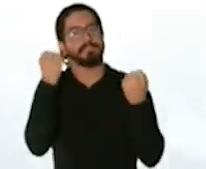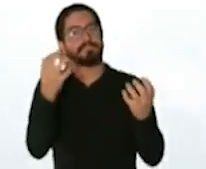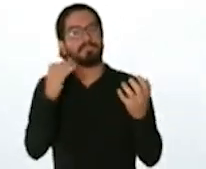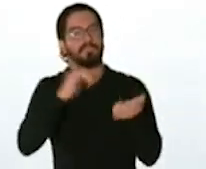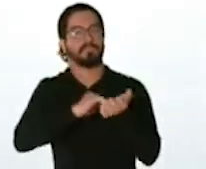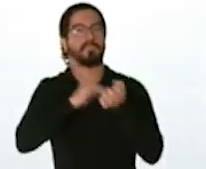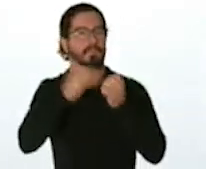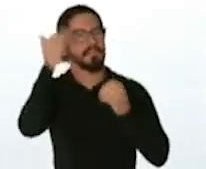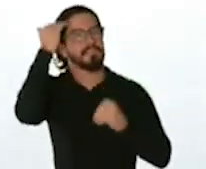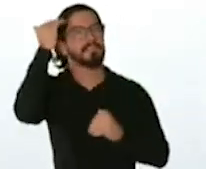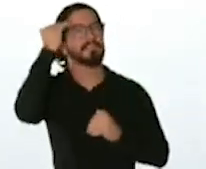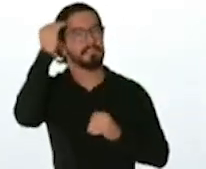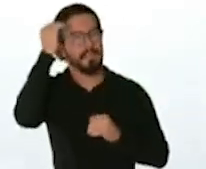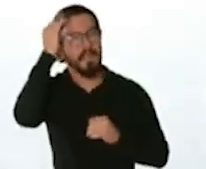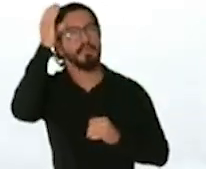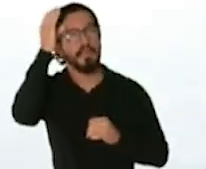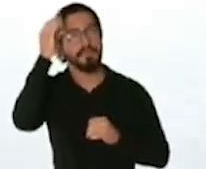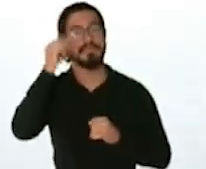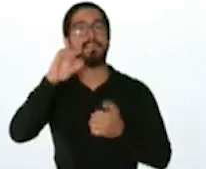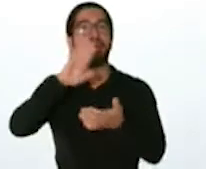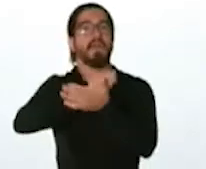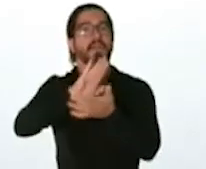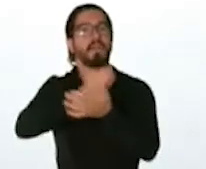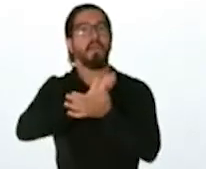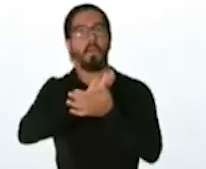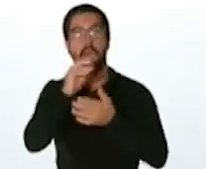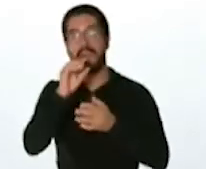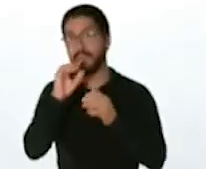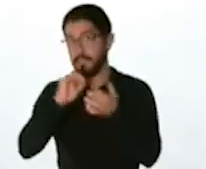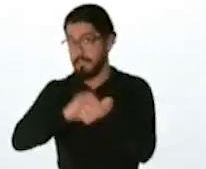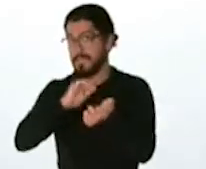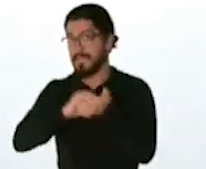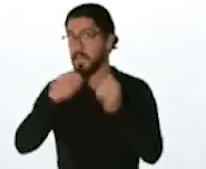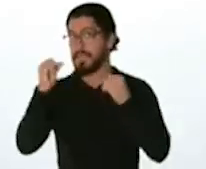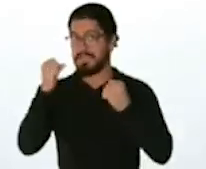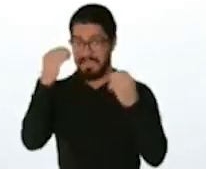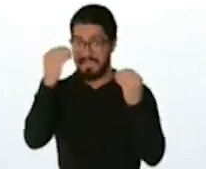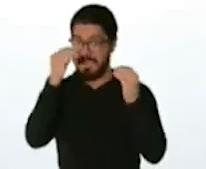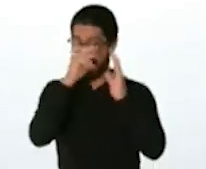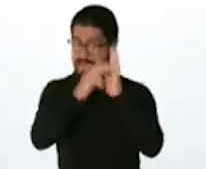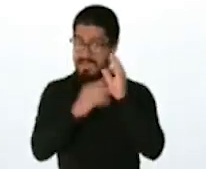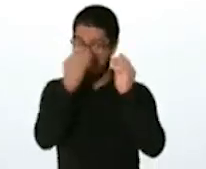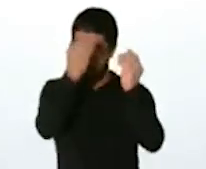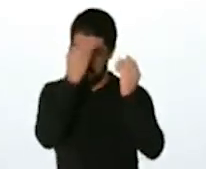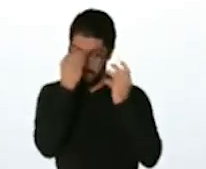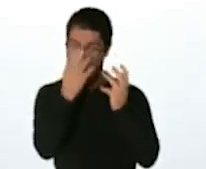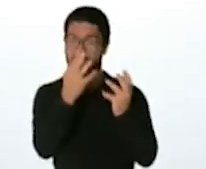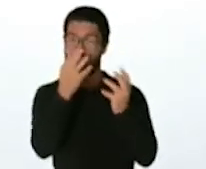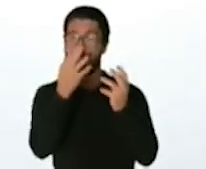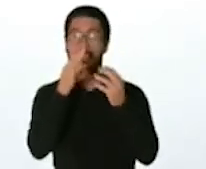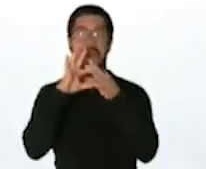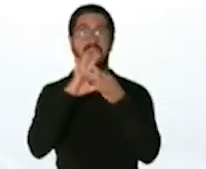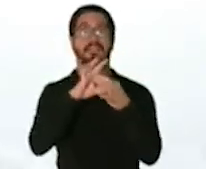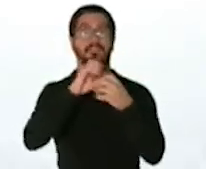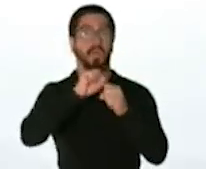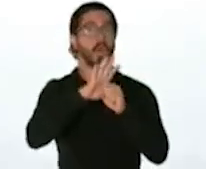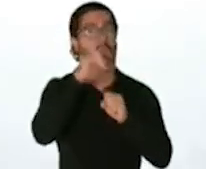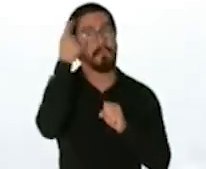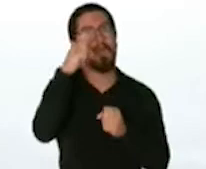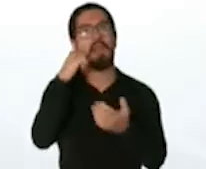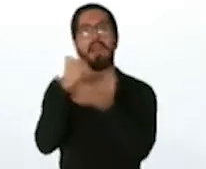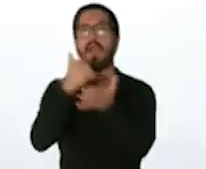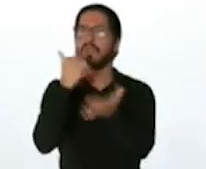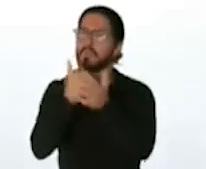colegio tiene alguna instrucción formal algún curso ¿verdad? formal sobre el COVID para ayudar en ese